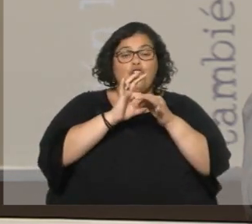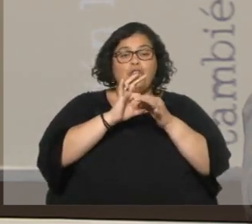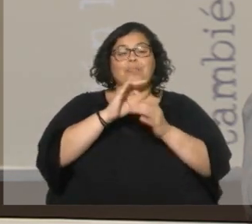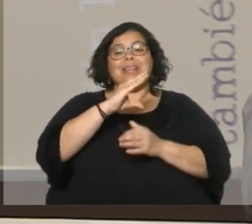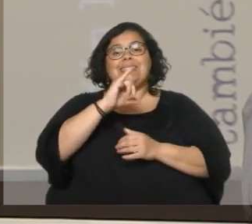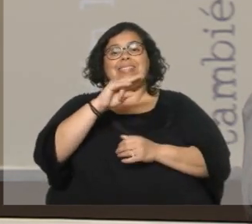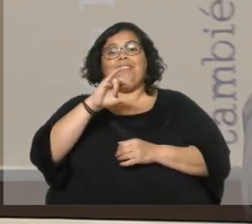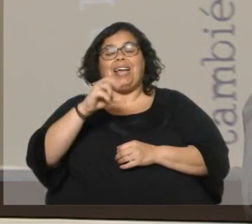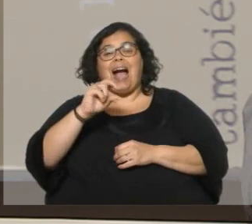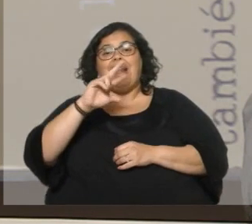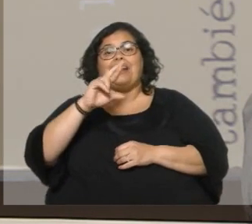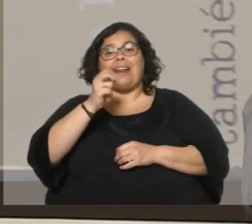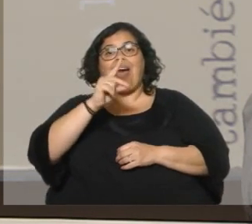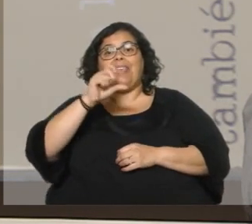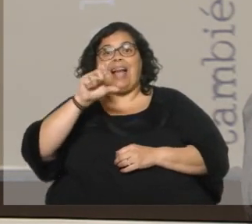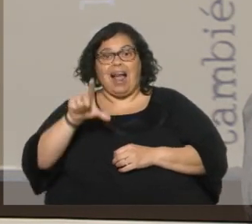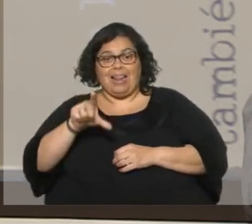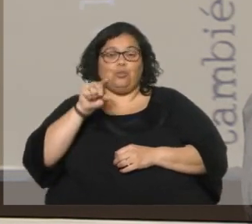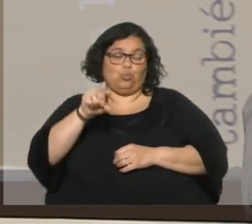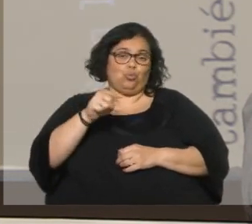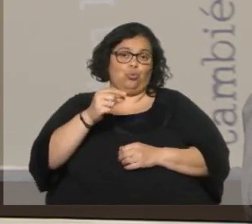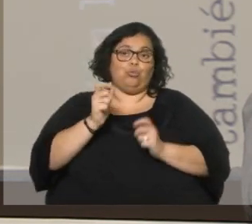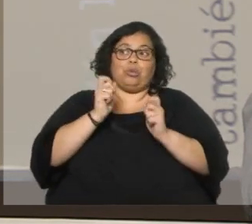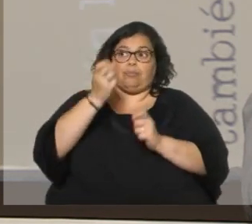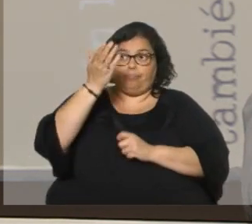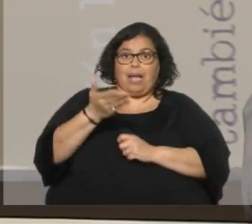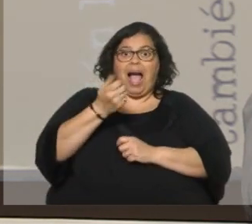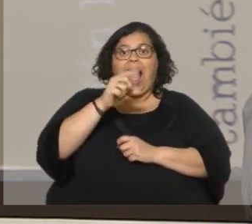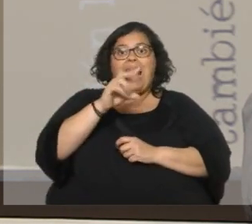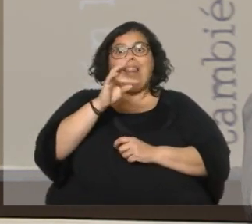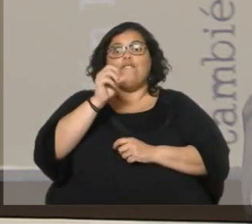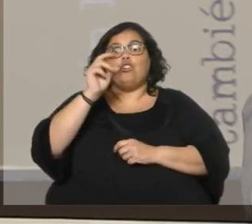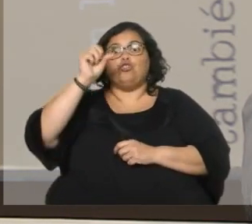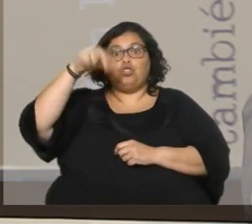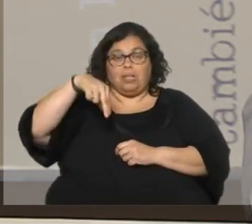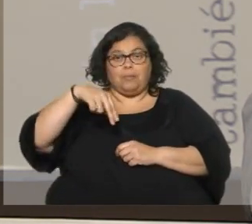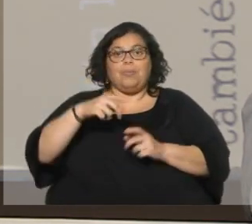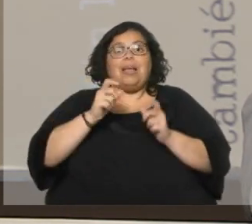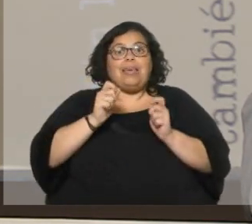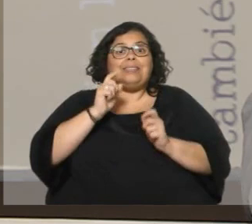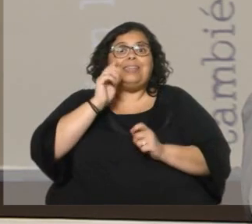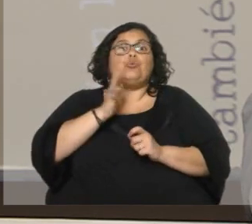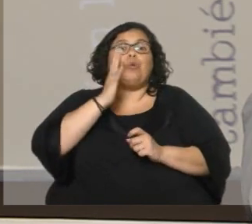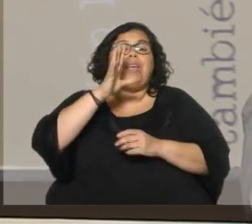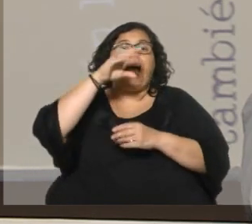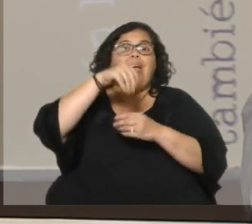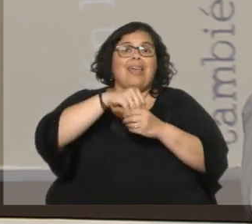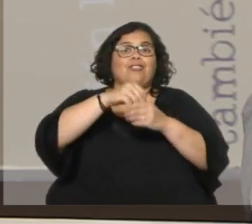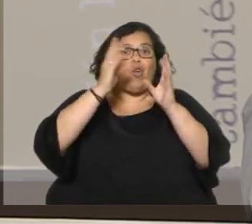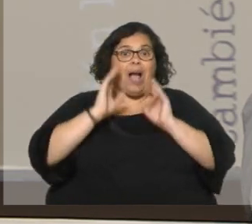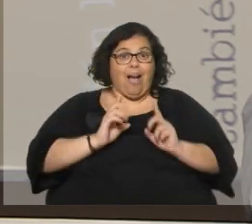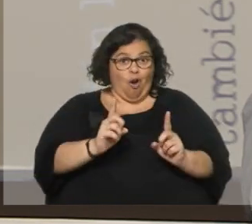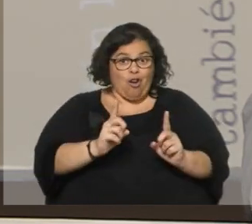nada más ni menos que Alfonsín. El hombre que supuestamente estaba en aquel cajón ganó.